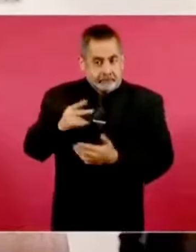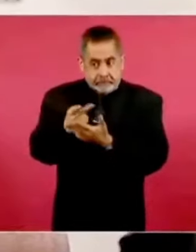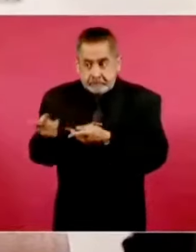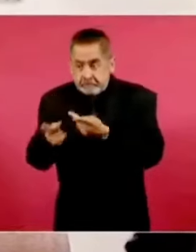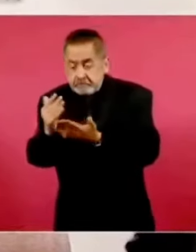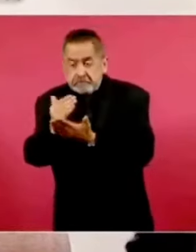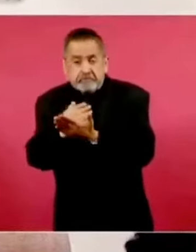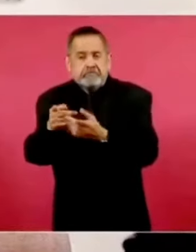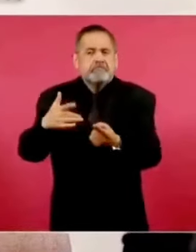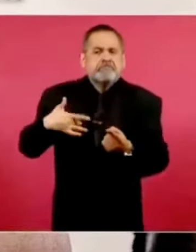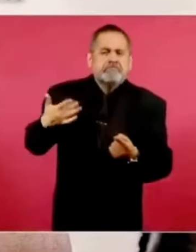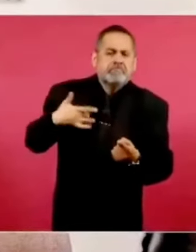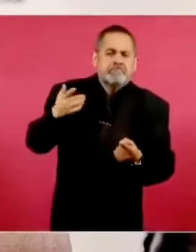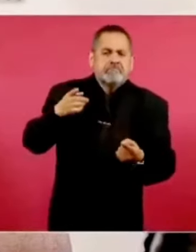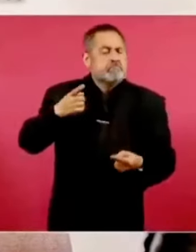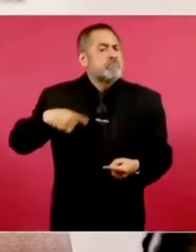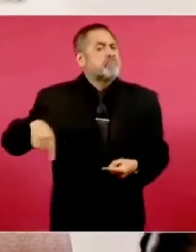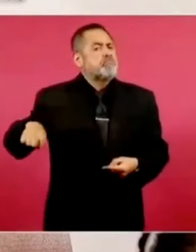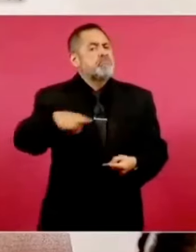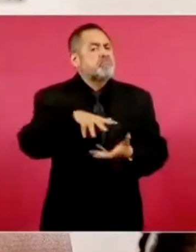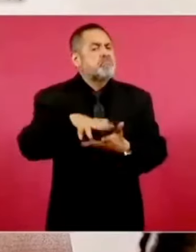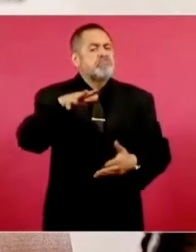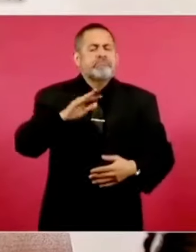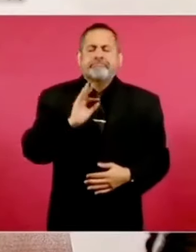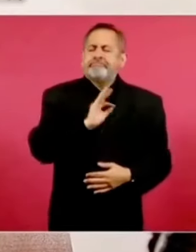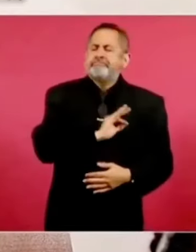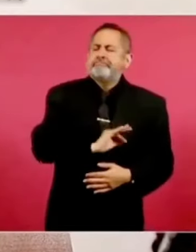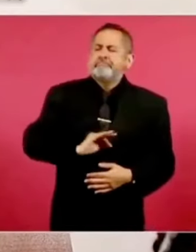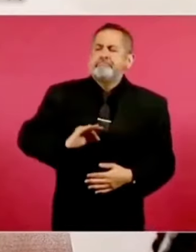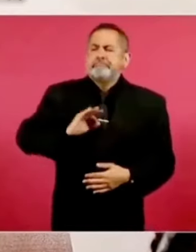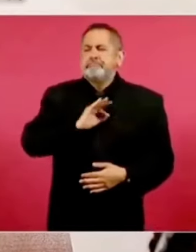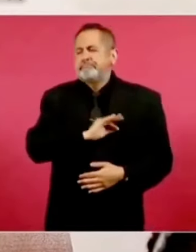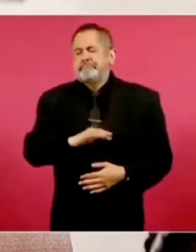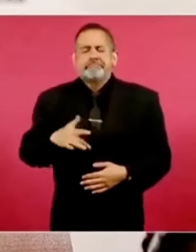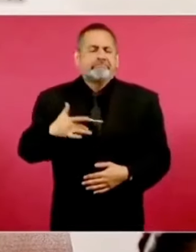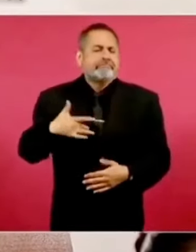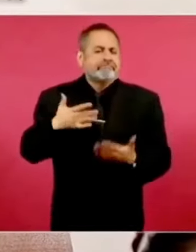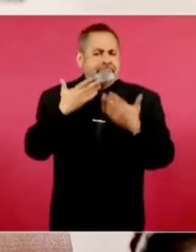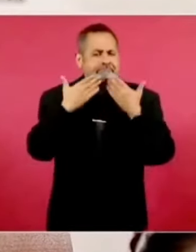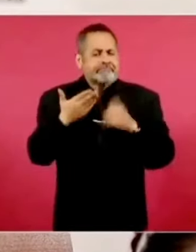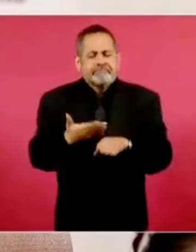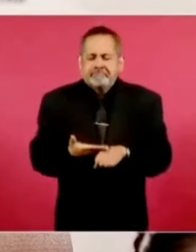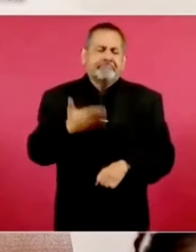de México es feliz, muy feliz.